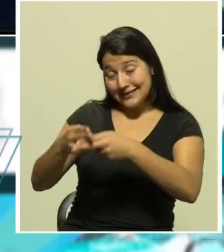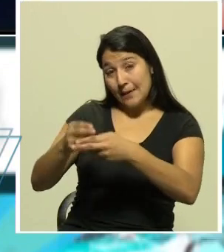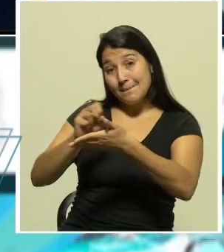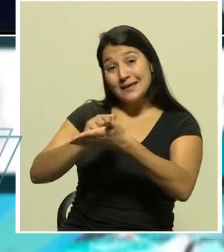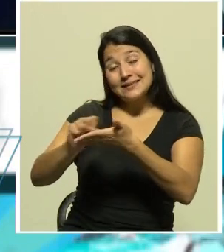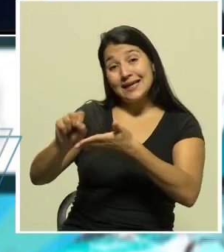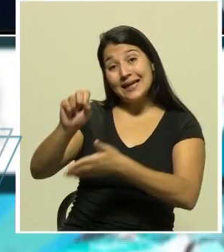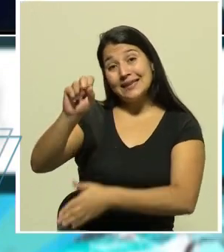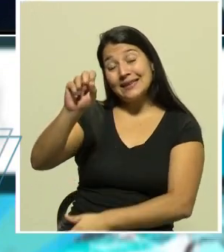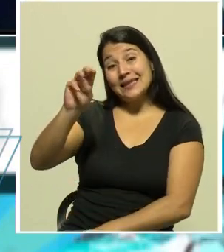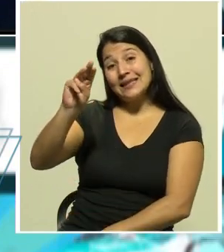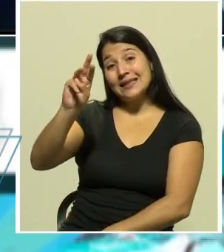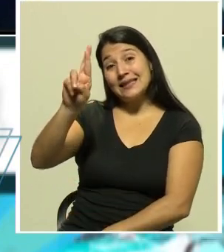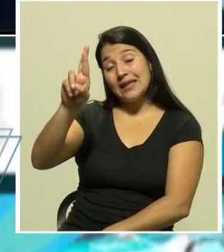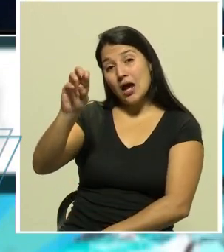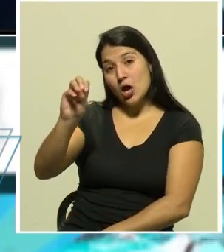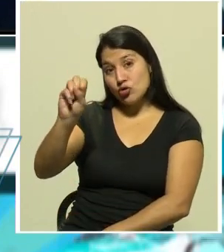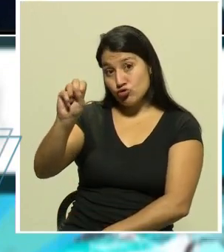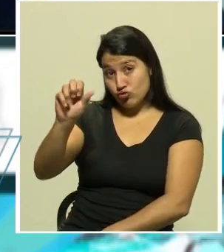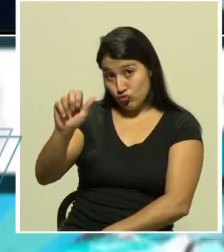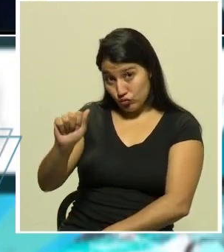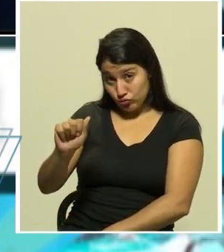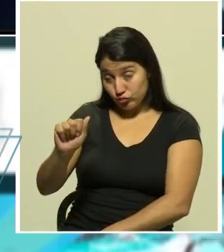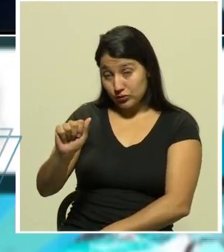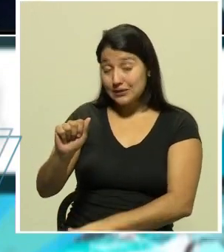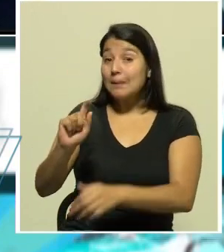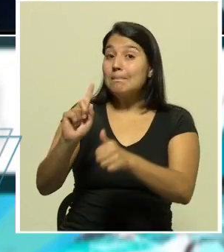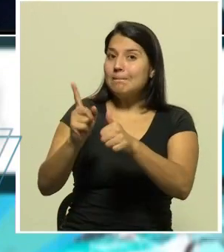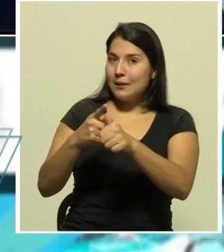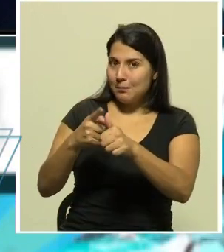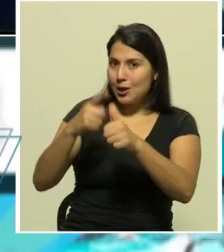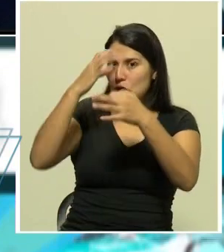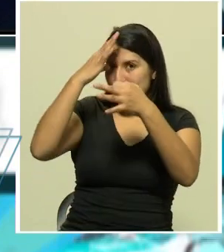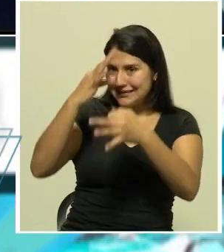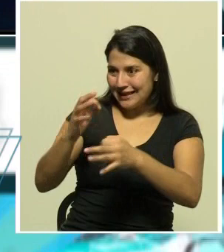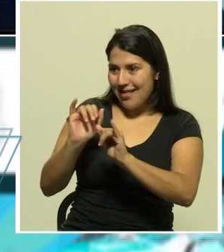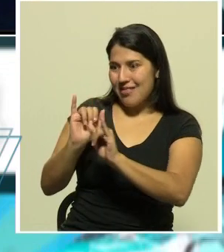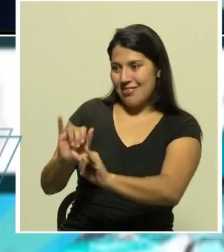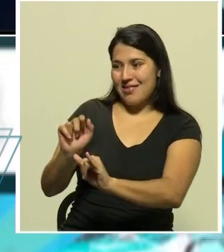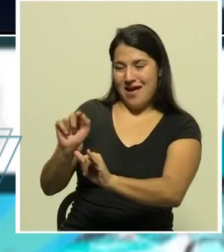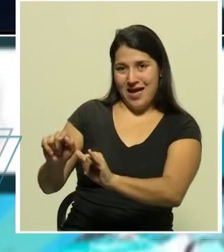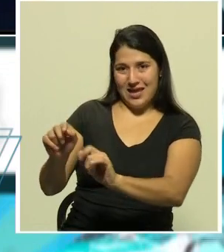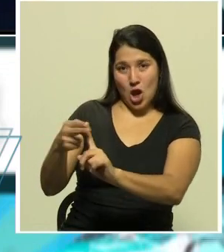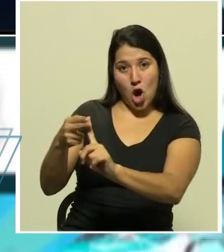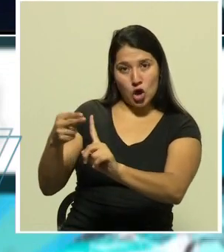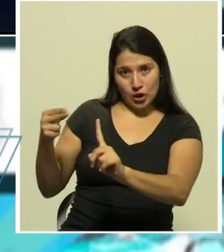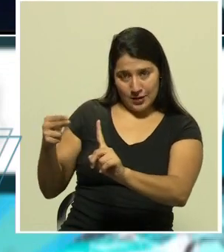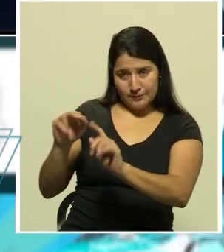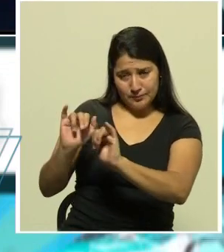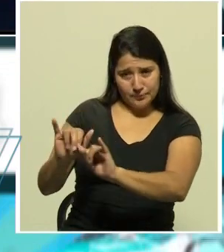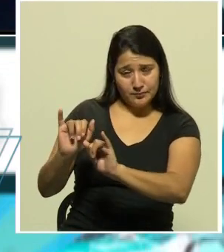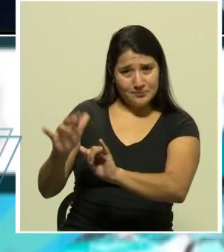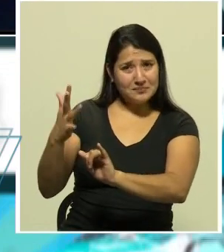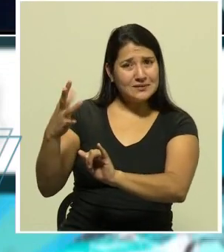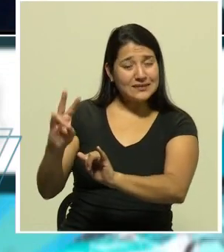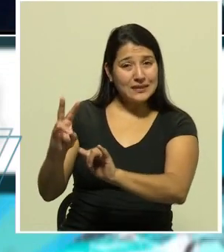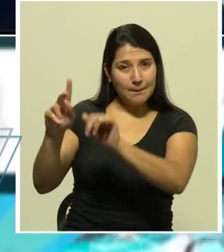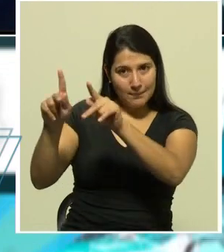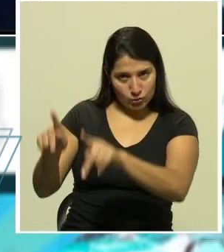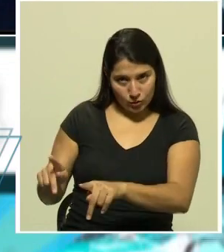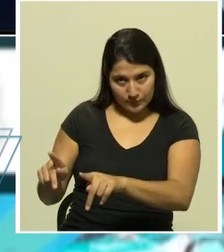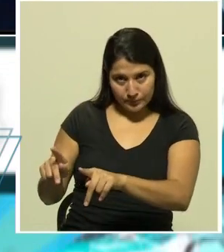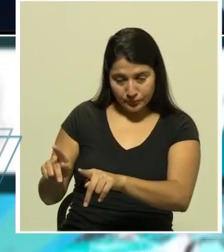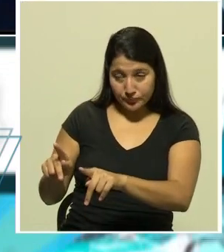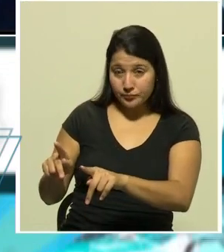en el momento en que se tuvieron que ubicar ahí como primera medida de aislamiento se determinó que no había las condiciones